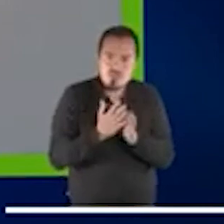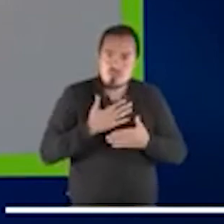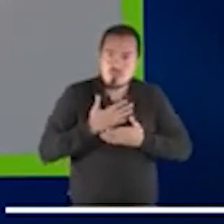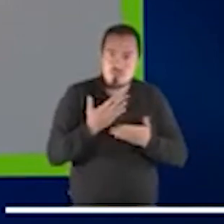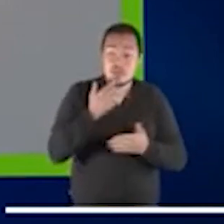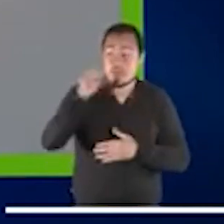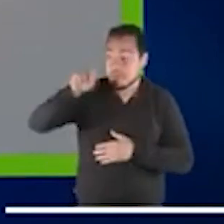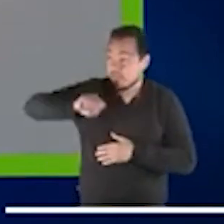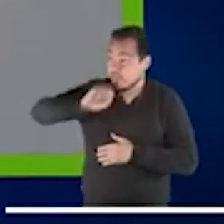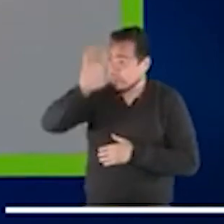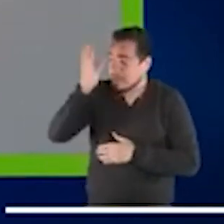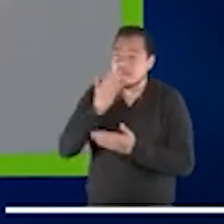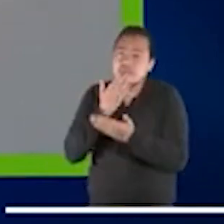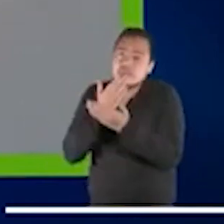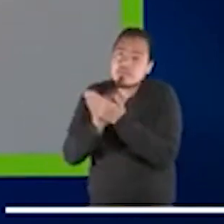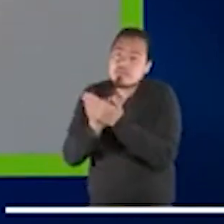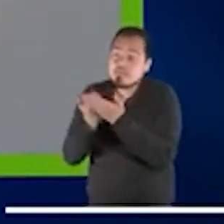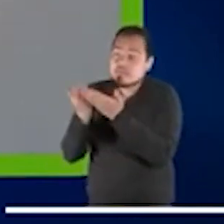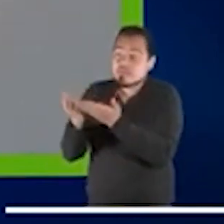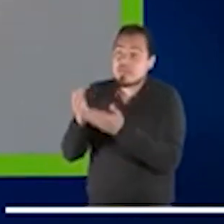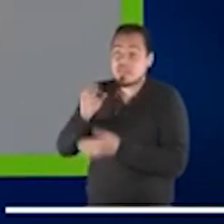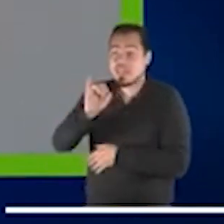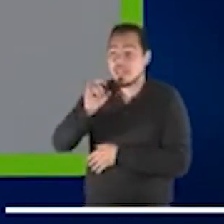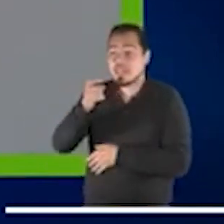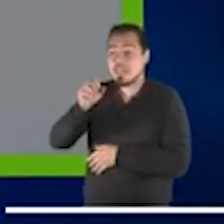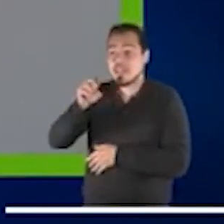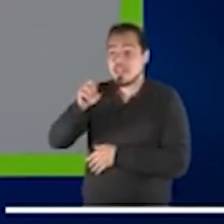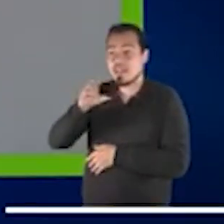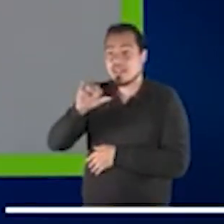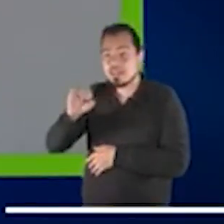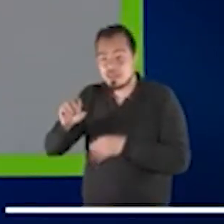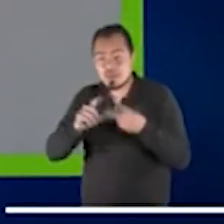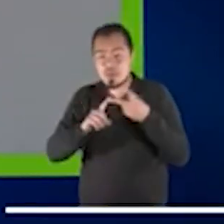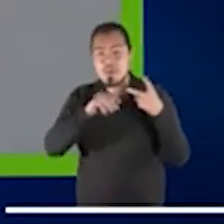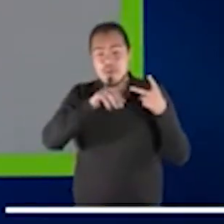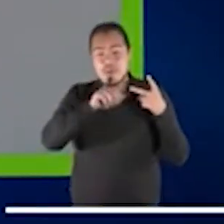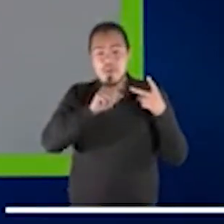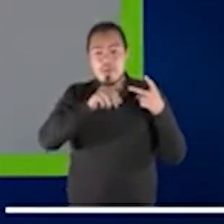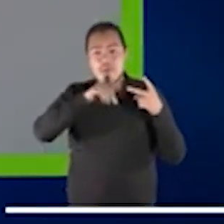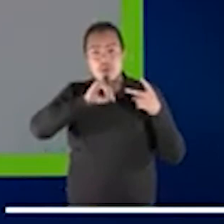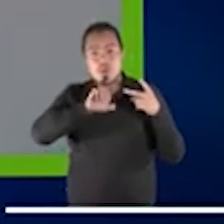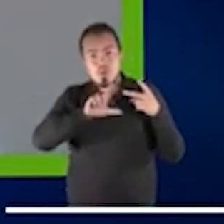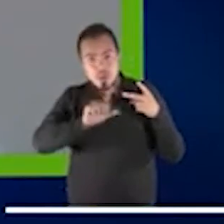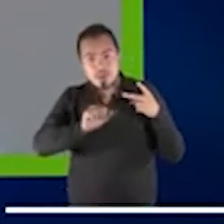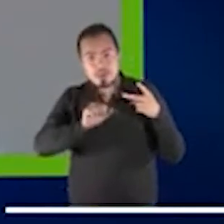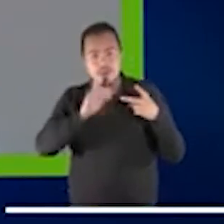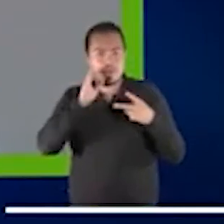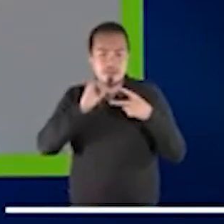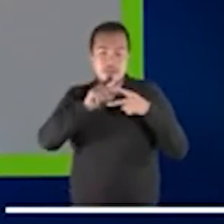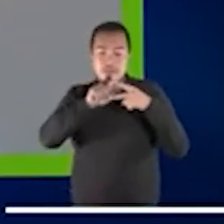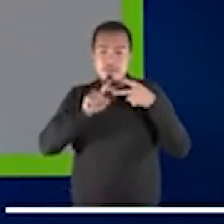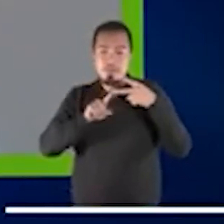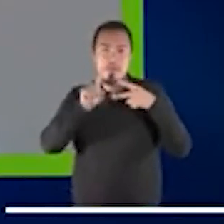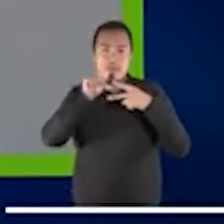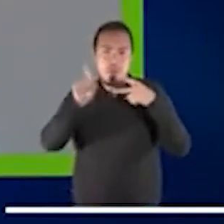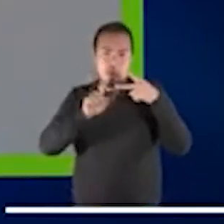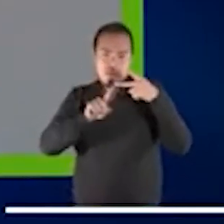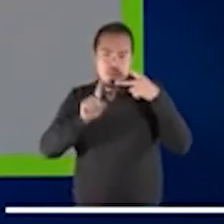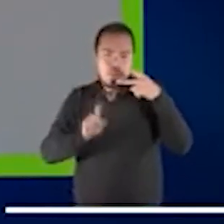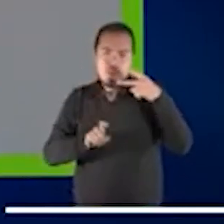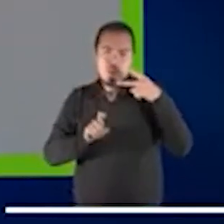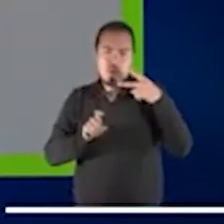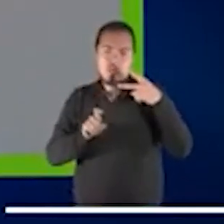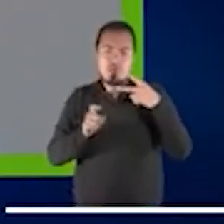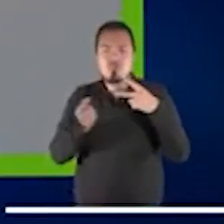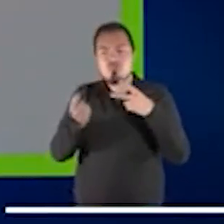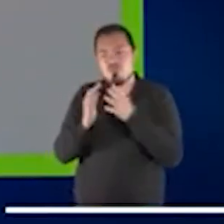muchísimas gracias a Ignacio a Emanuela hay varias preguntas pero creo que alcanzamos a formular una o dos muy puntuales y el resto pues quedarán